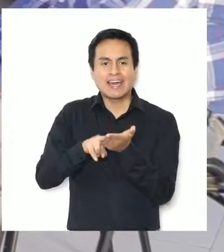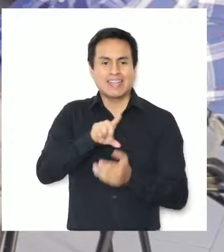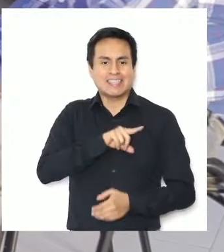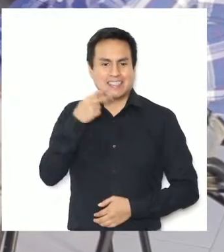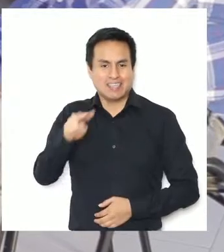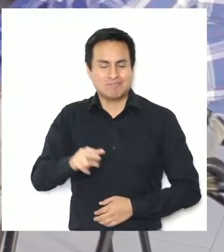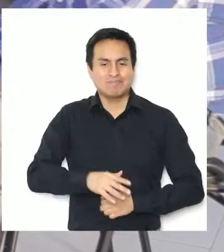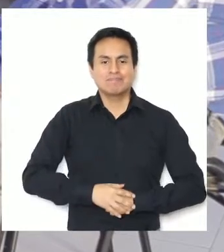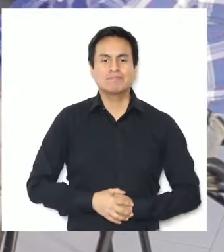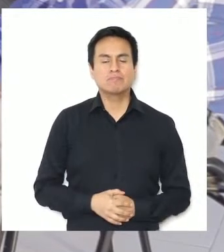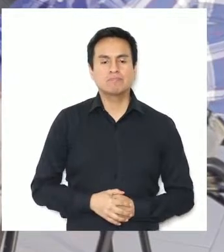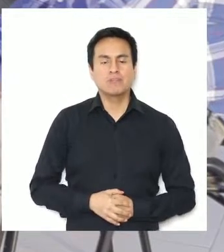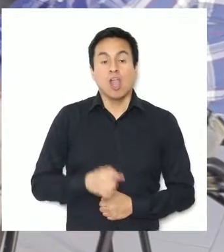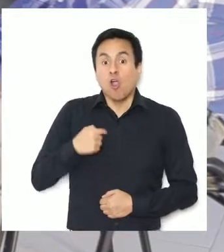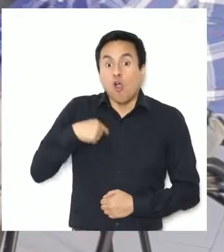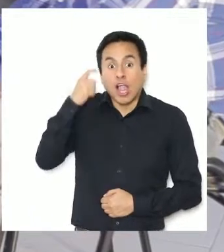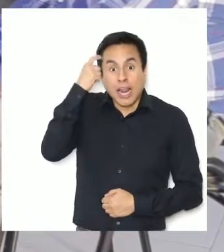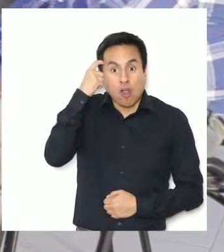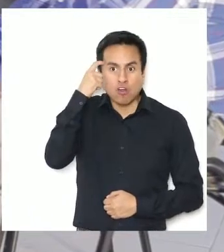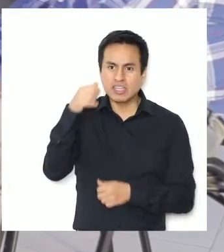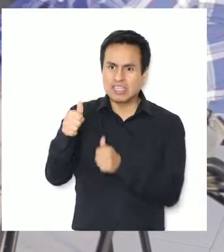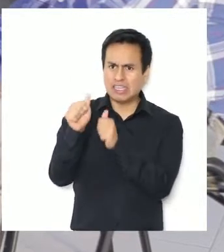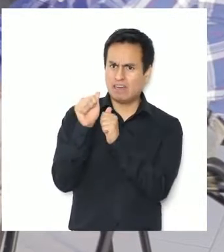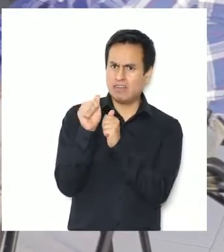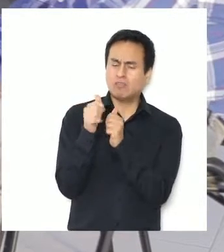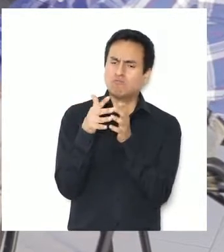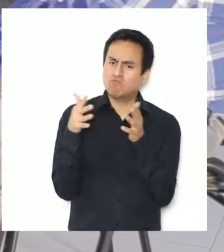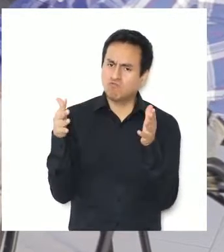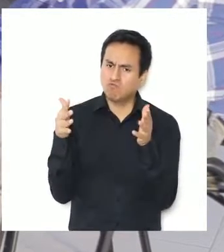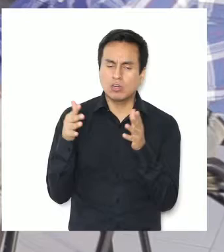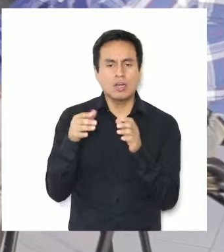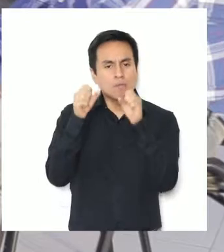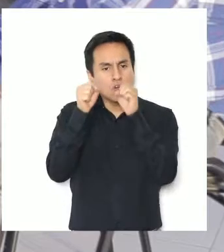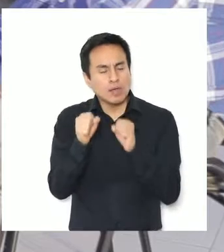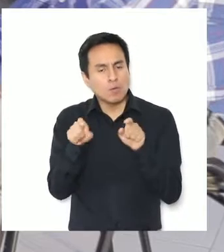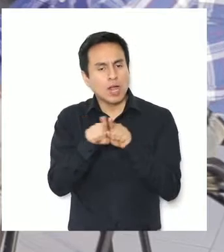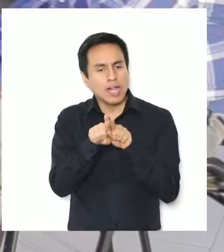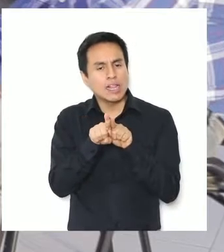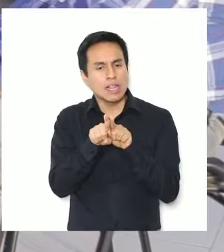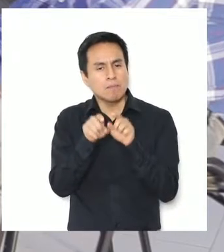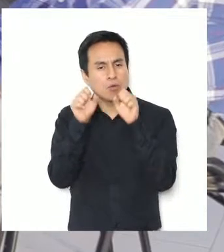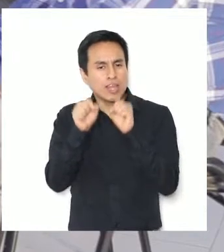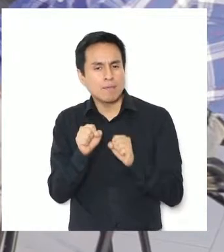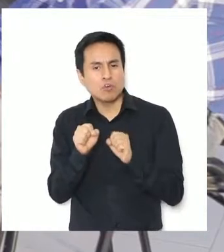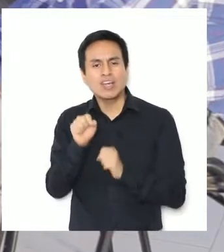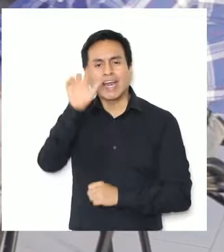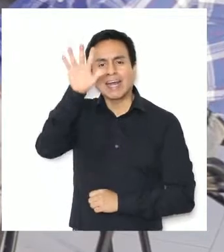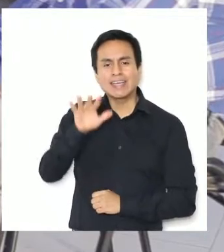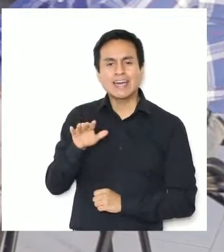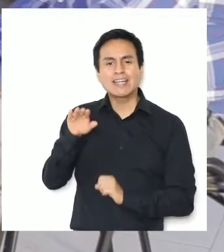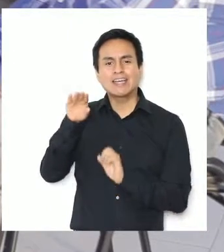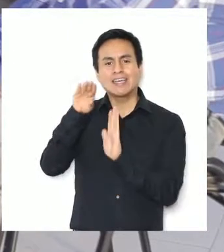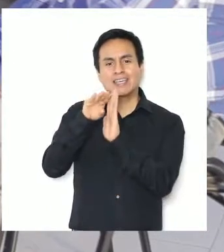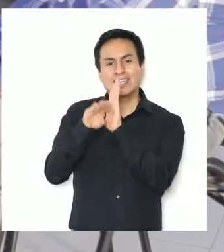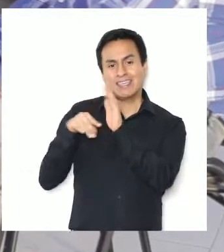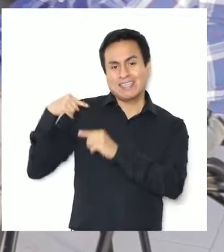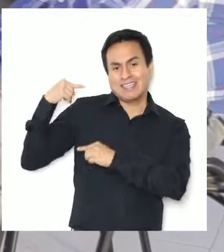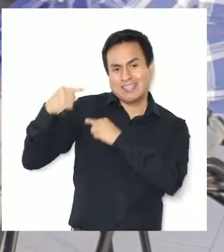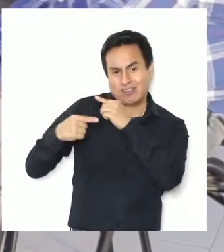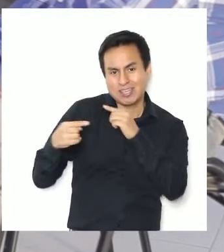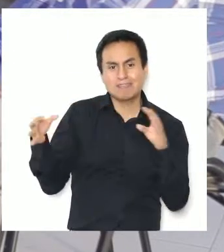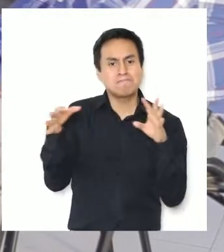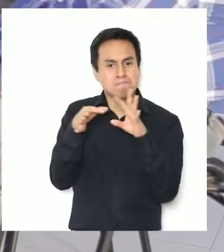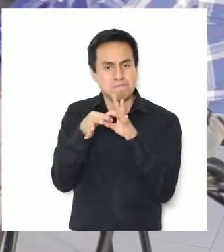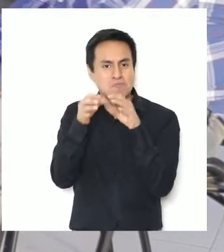con su propio liceo. Bueno, yo creo que es un tremendo desafío. Es un desafío donde podemos proyectarlo incluso con las características de lo que busca el